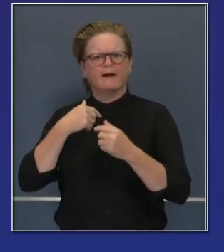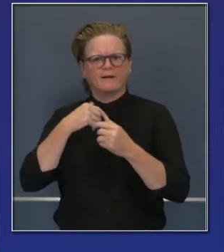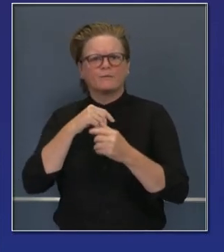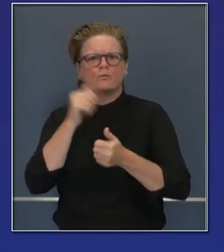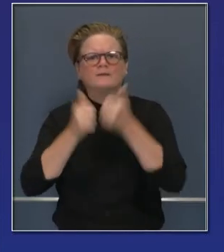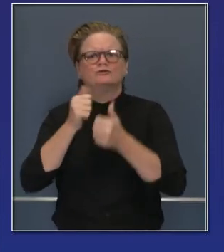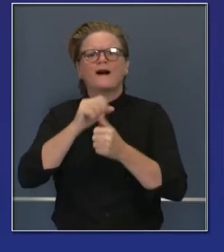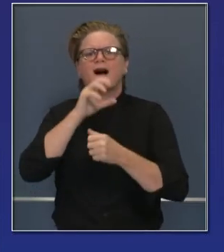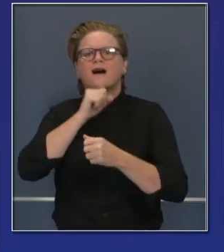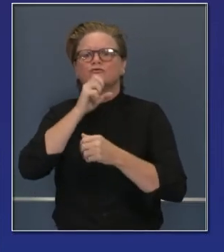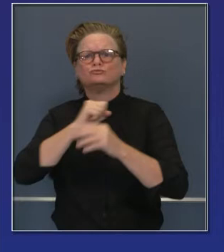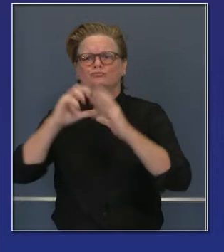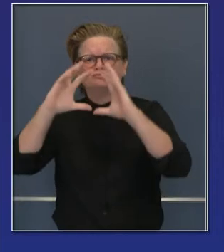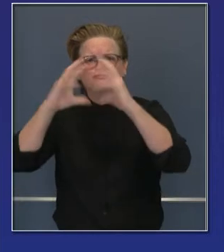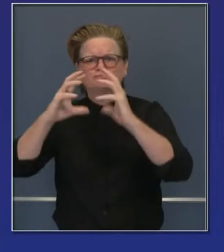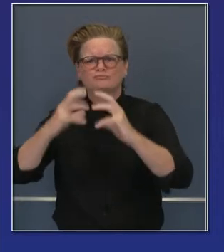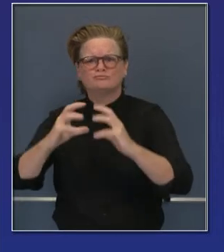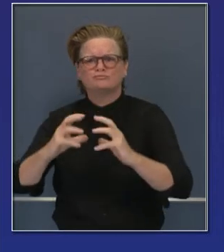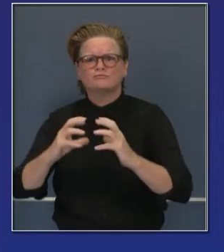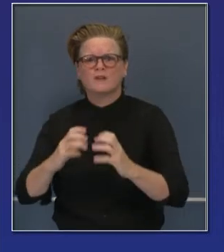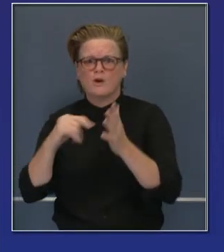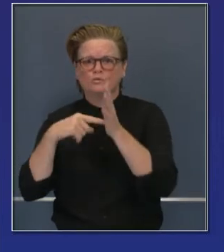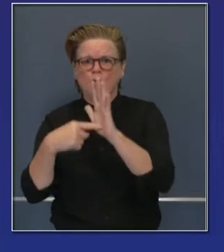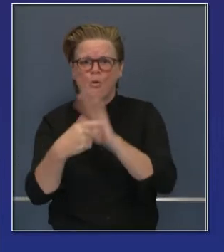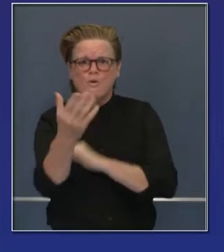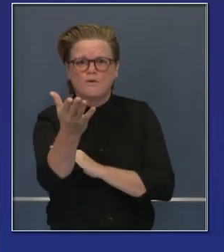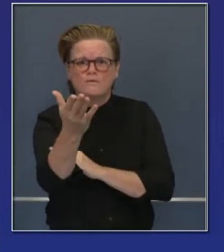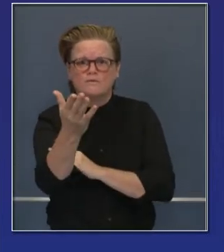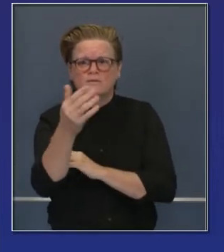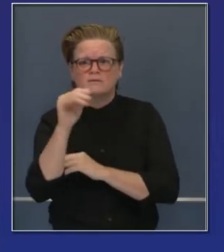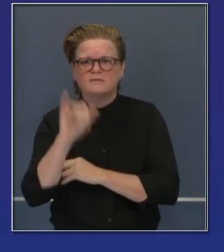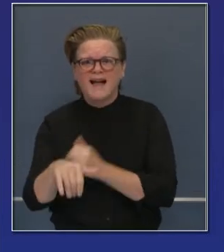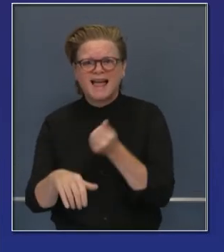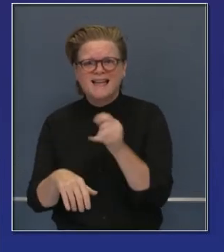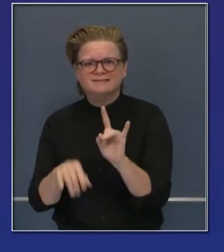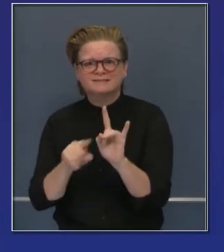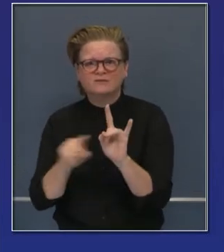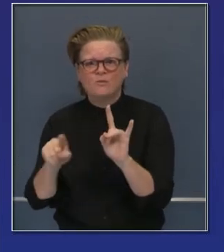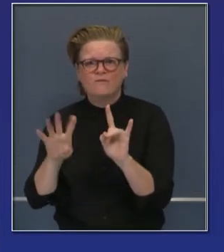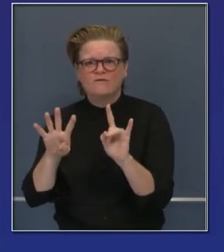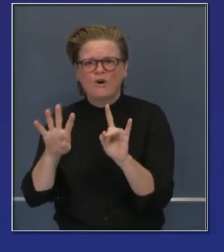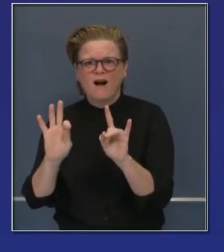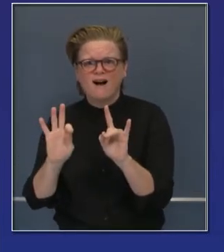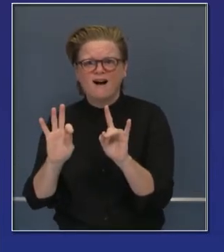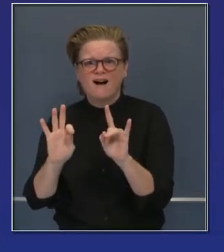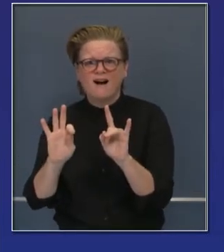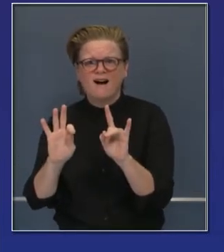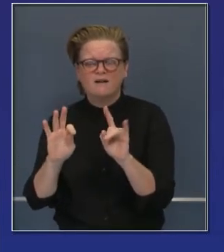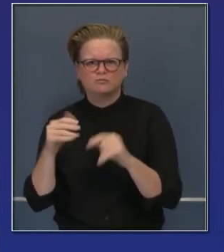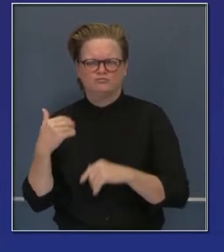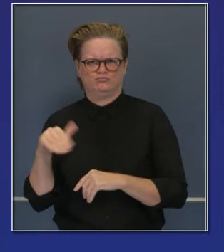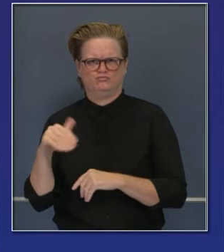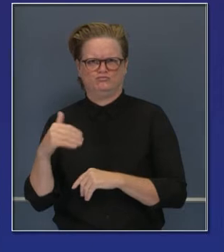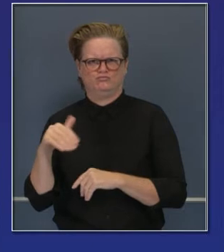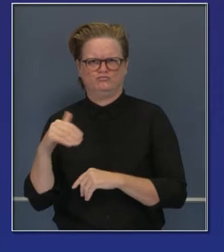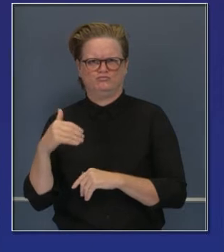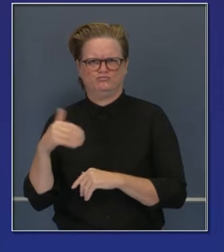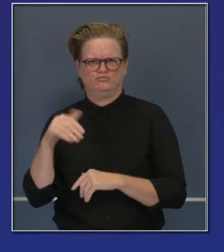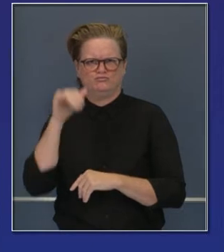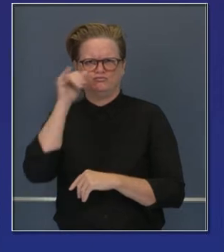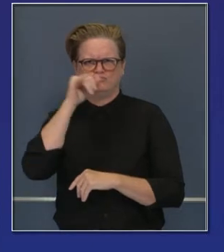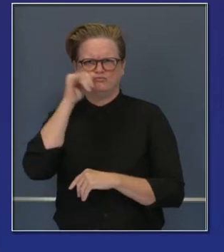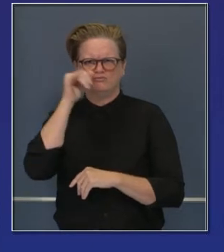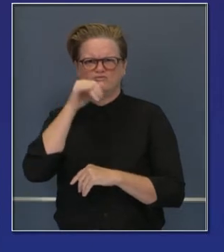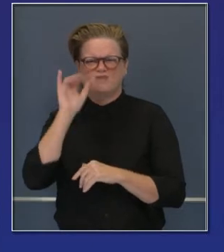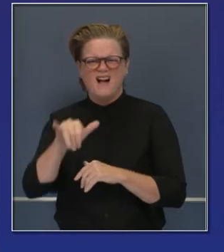es algo que quiero destacar sobre la edad. Menor a 50, entre 18 y 49